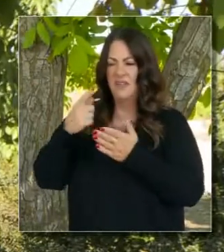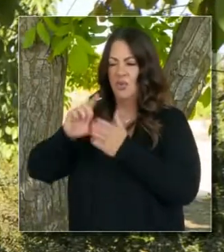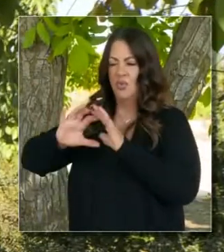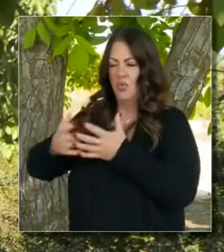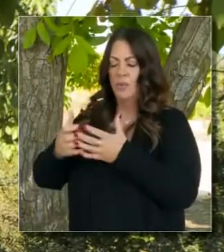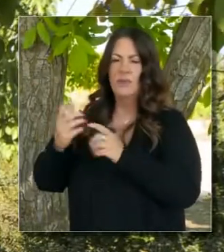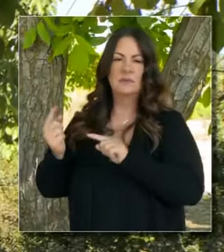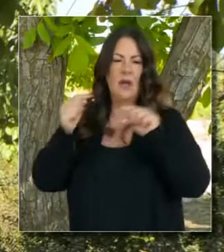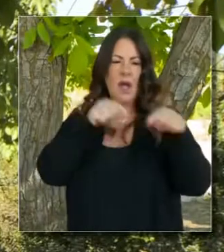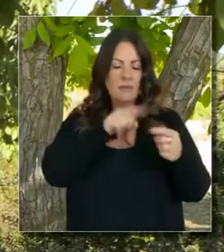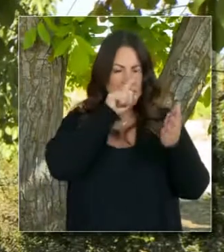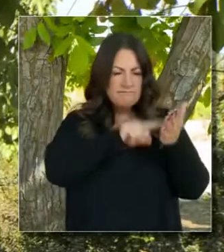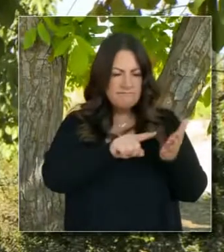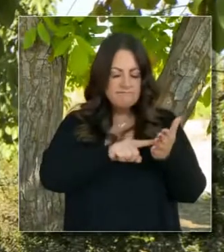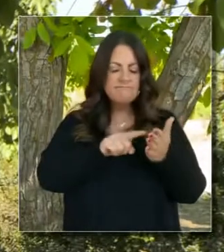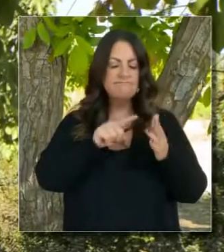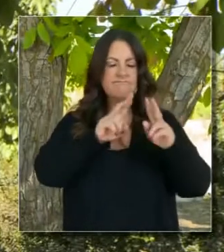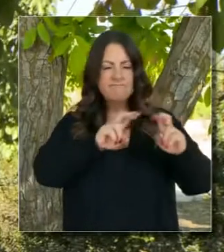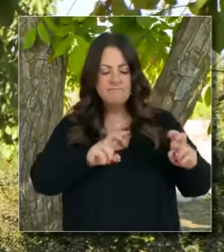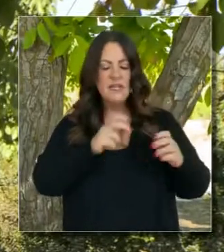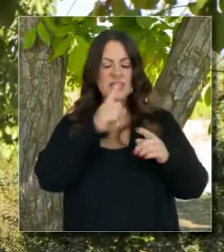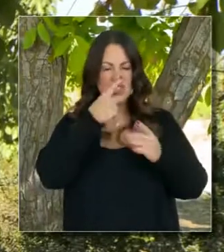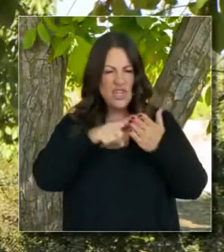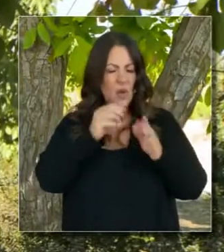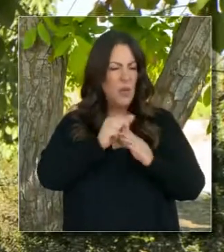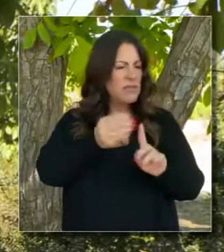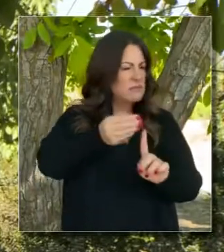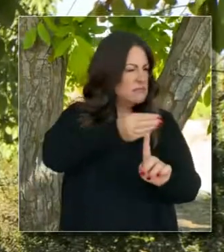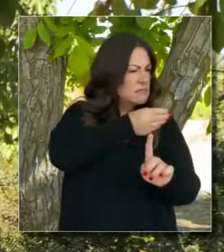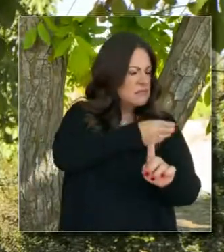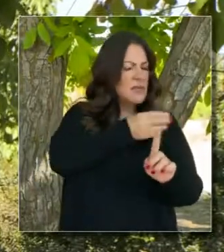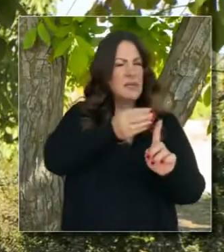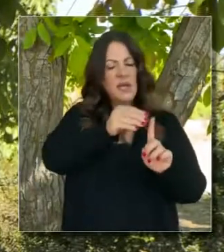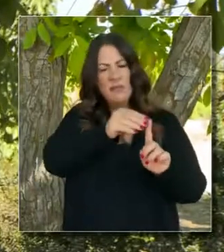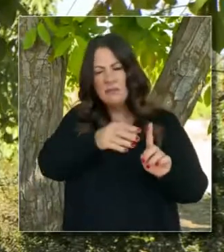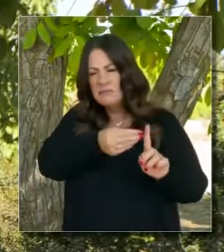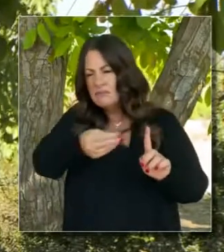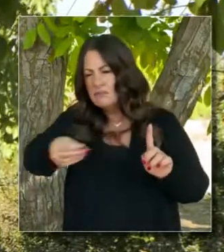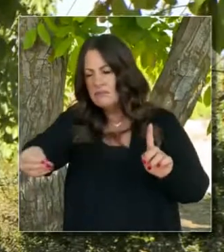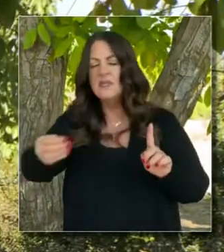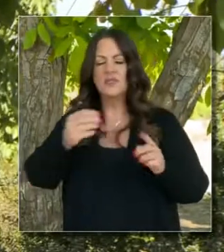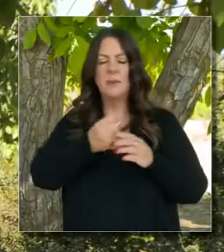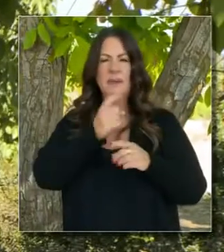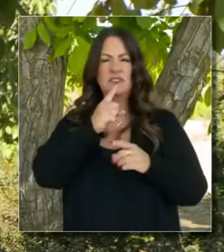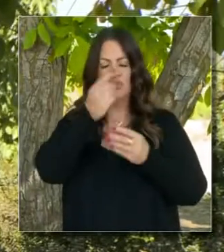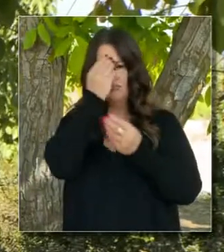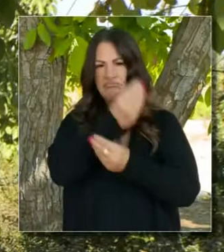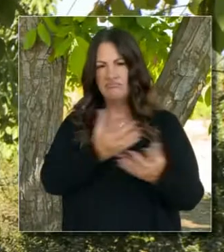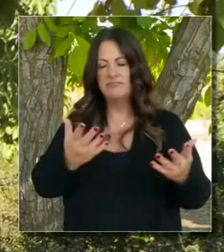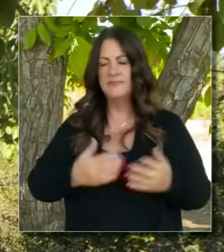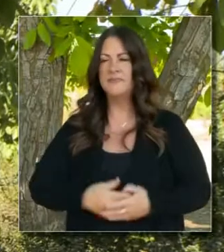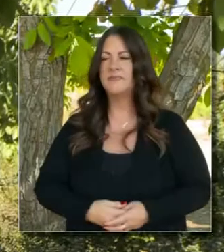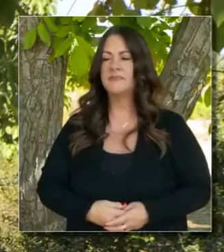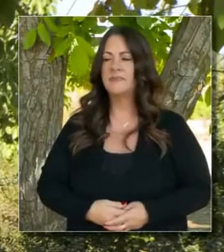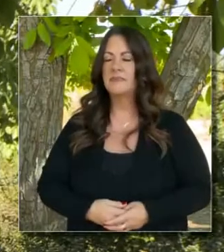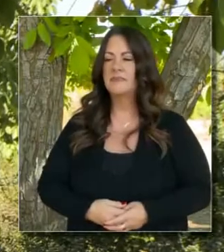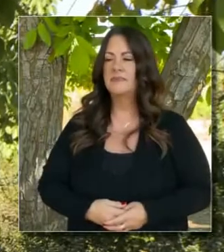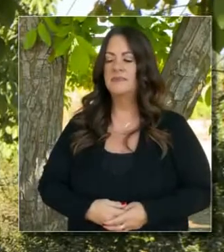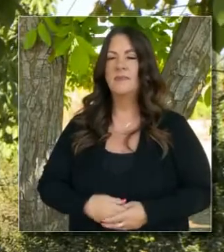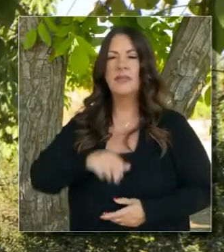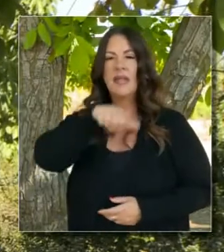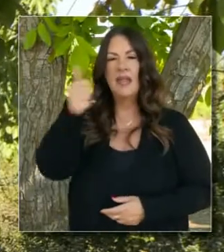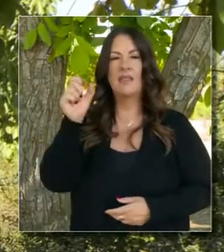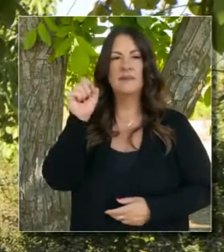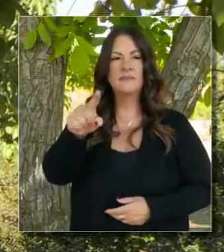contacto personal al hacer esta determinación con esta metodología. Y se los proporcionaremos cuando terminen ellos su